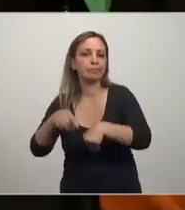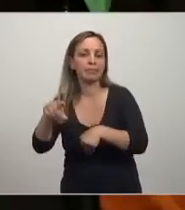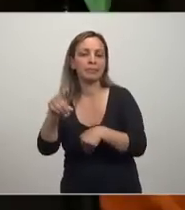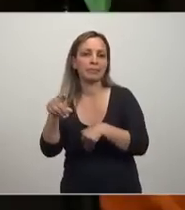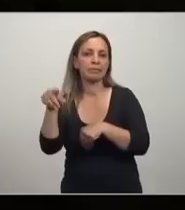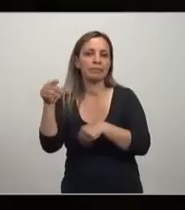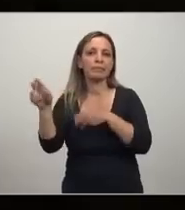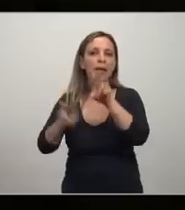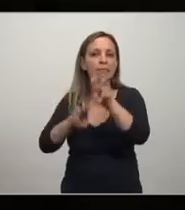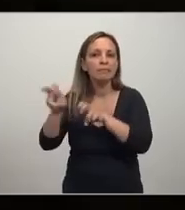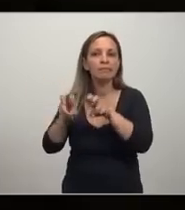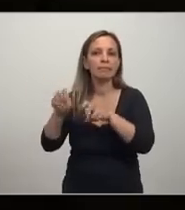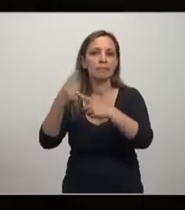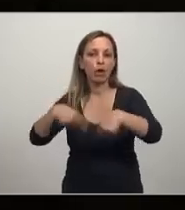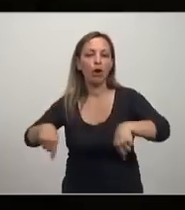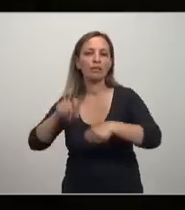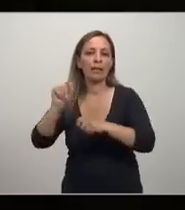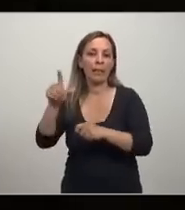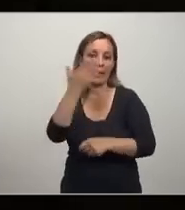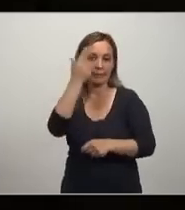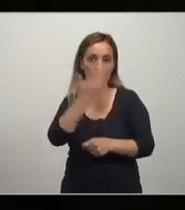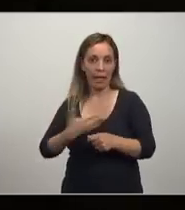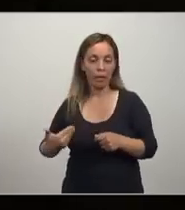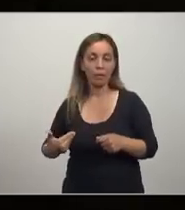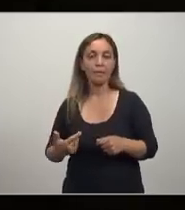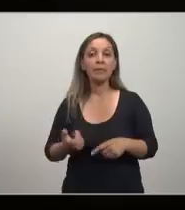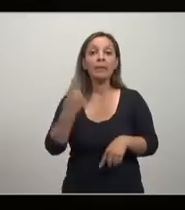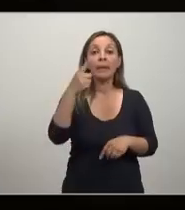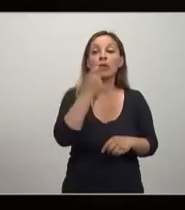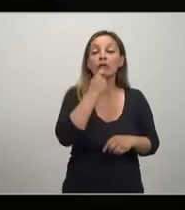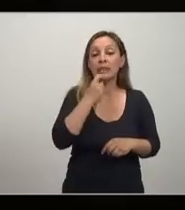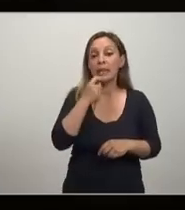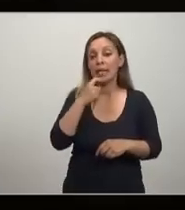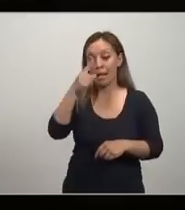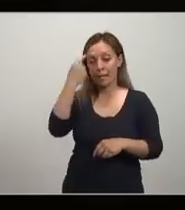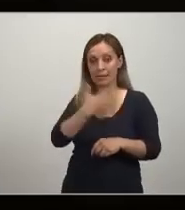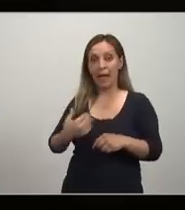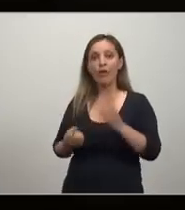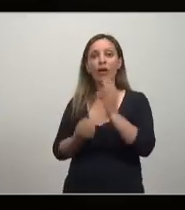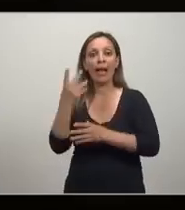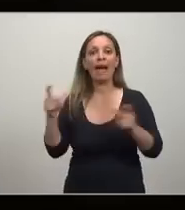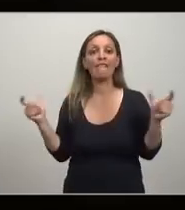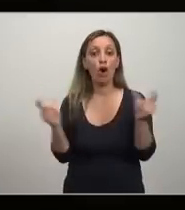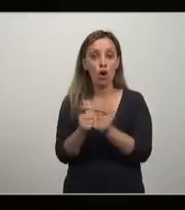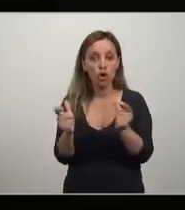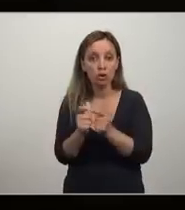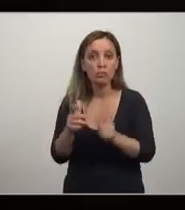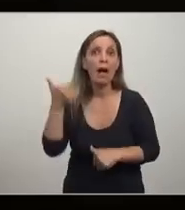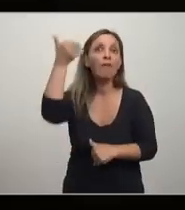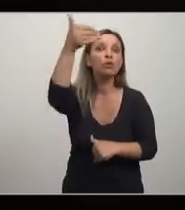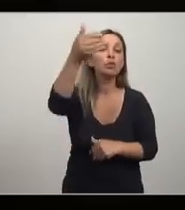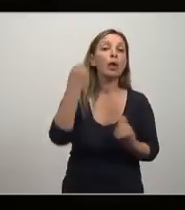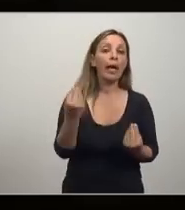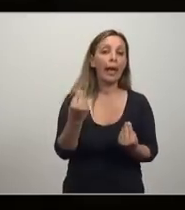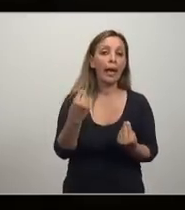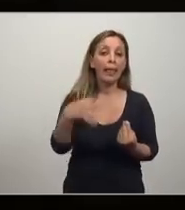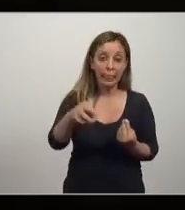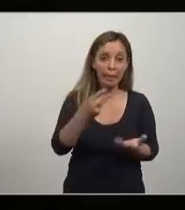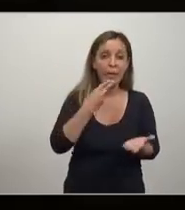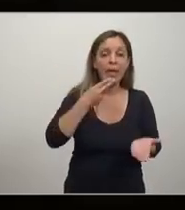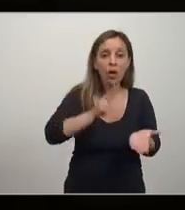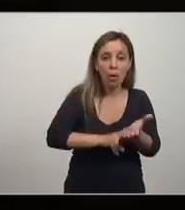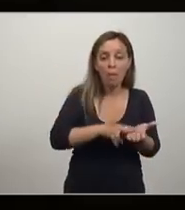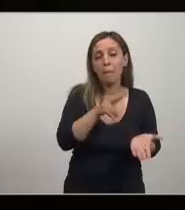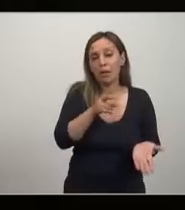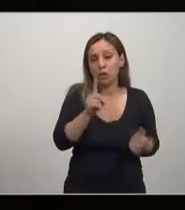si si hay déficit fiscal ahora el Estado emite bonos ¿ya? en el futuro tendrá que cobrarme impuestos ¿no?